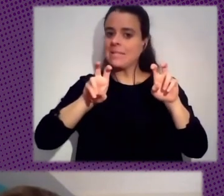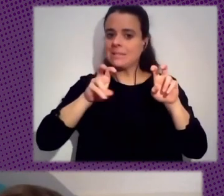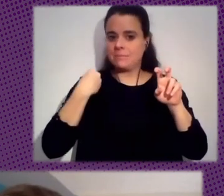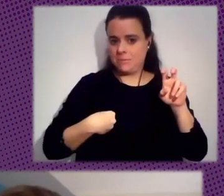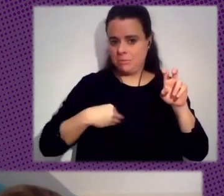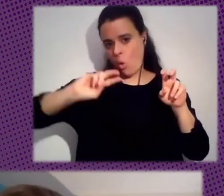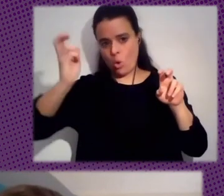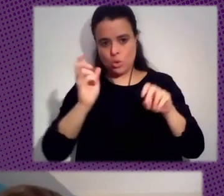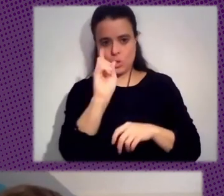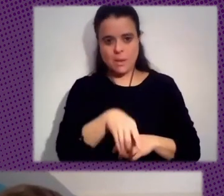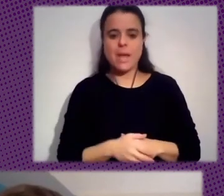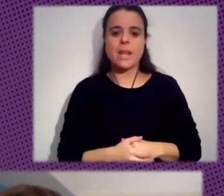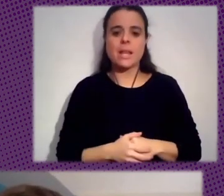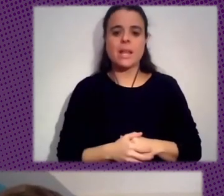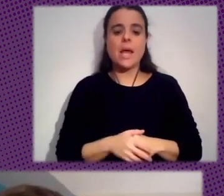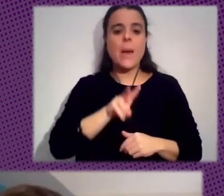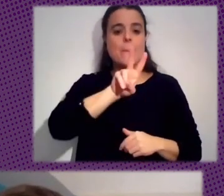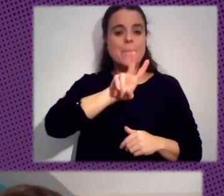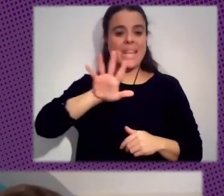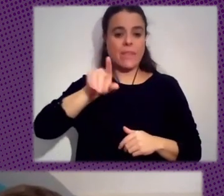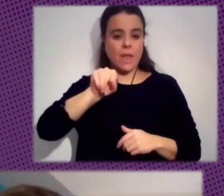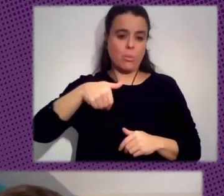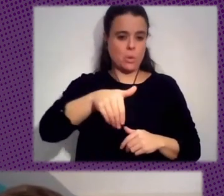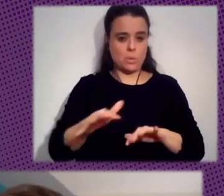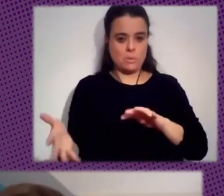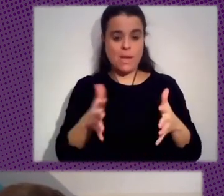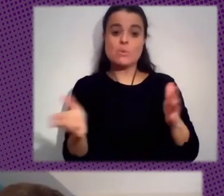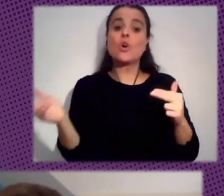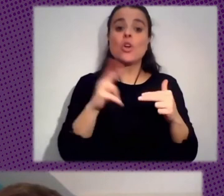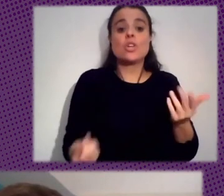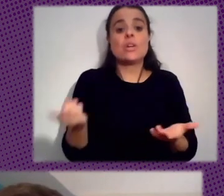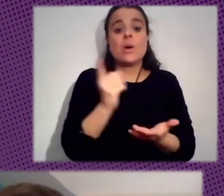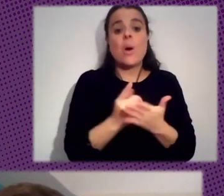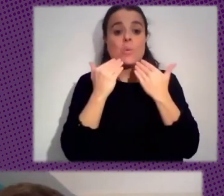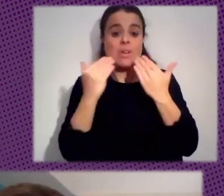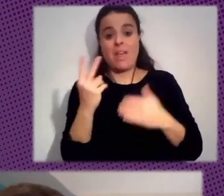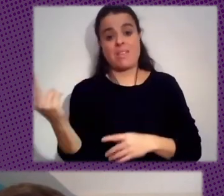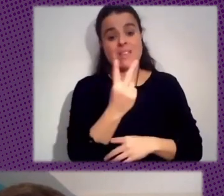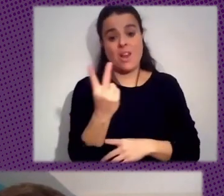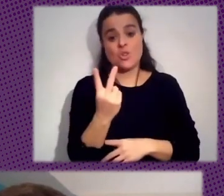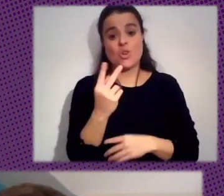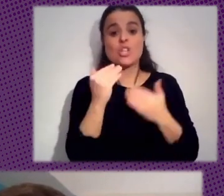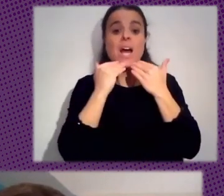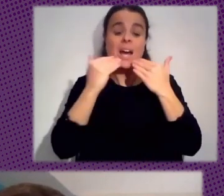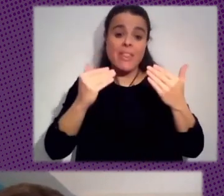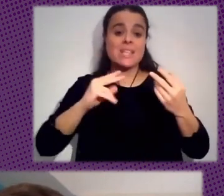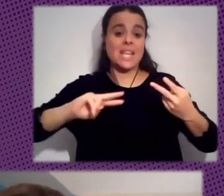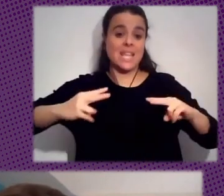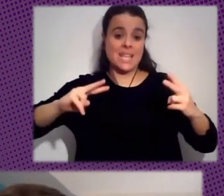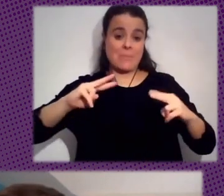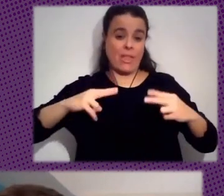Pues En Aproximadamente Unos 25 Minutos Retomaremos La Conexión Muchas Gracias Renata Muchas Gracias Y Muchas Gracias A las Intérpretes